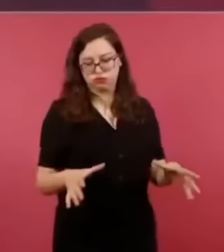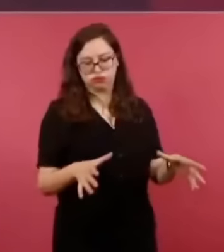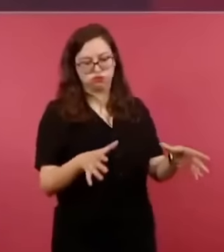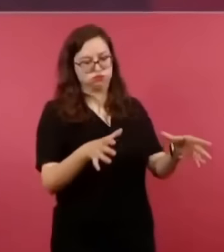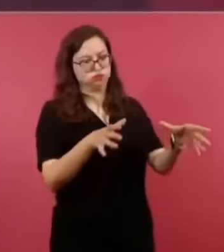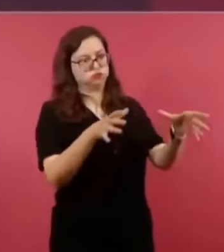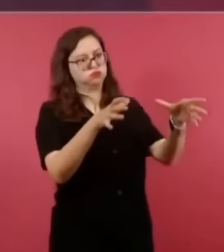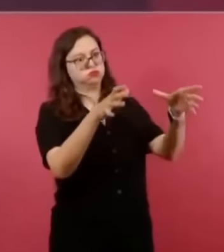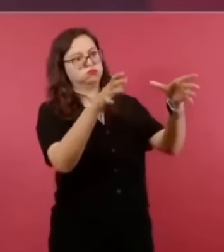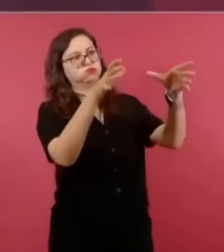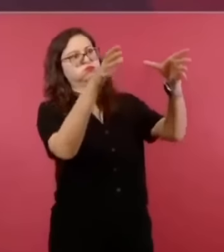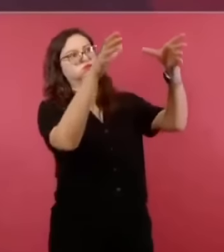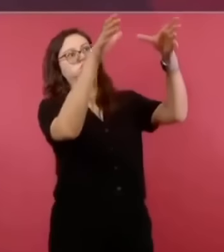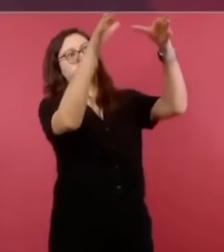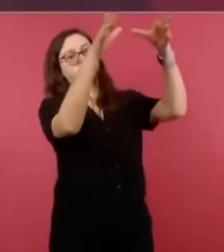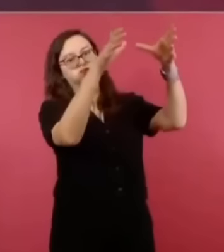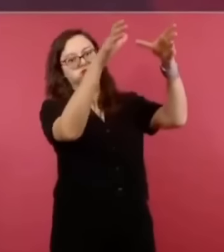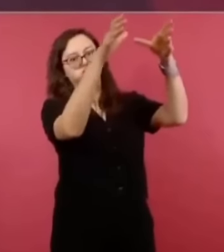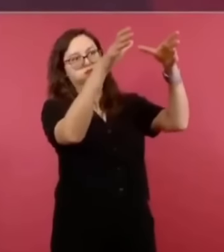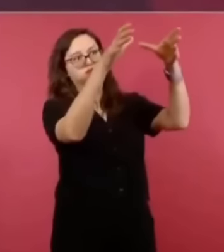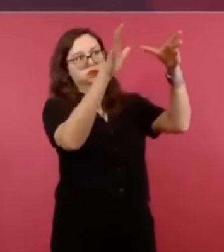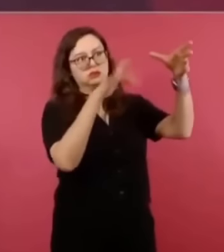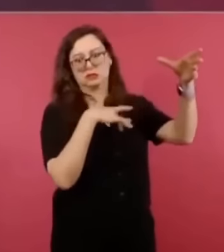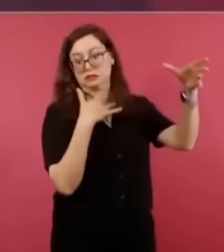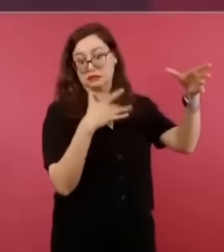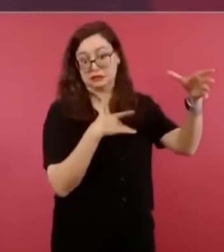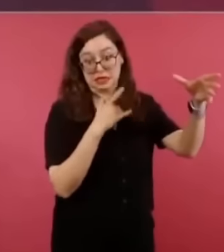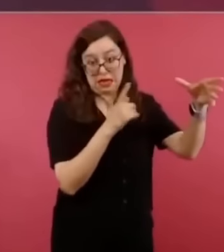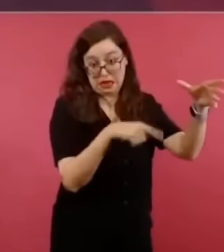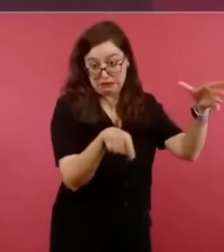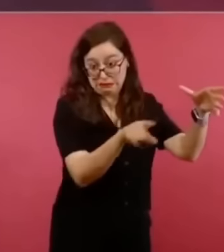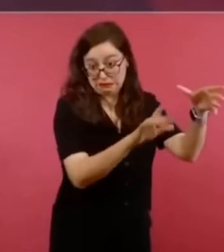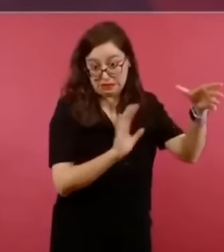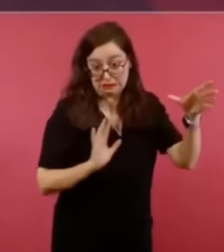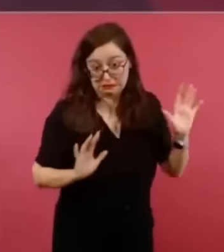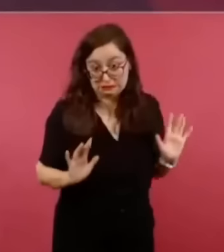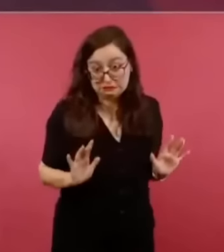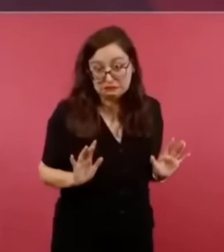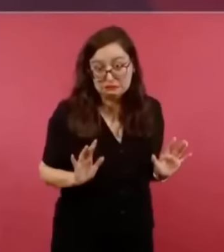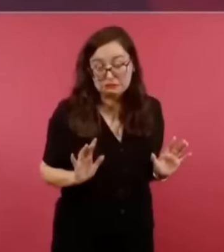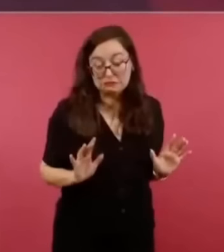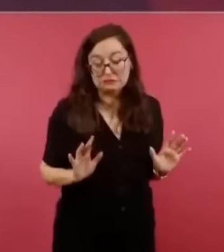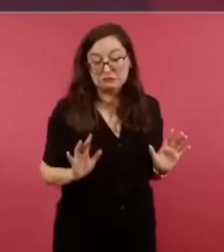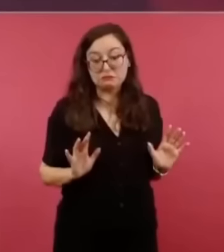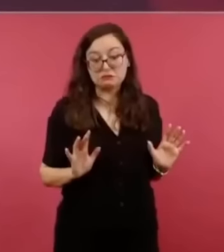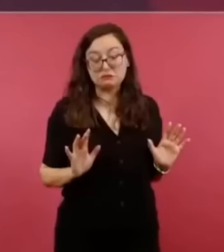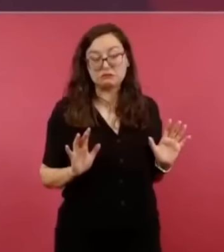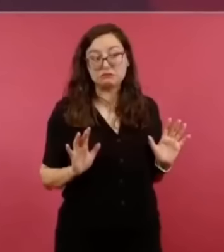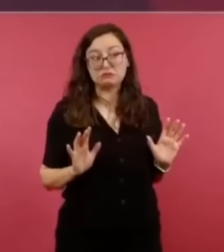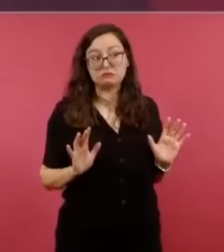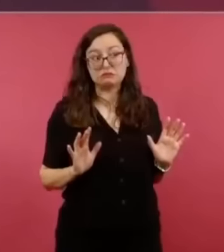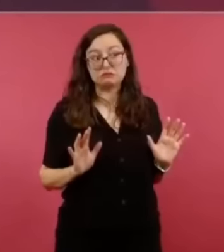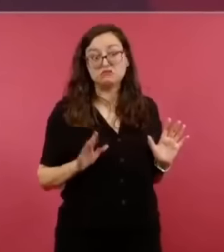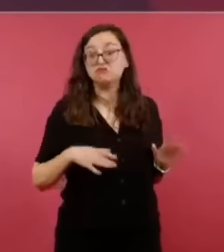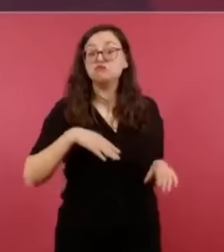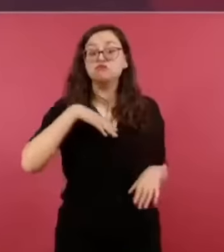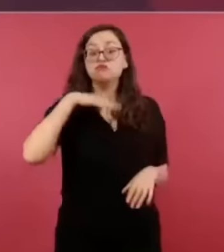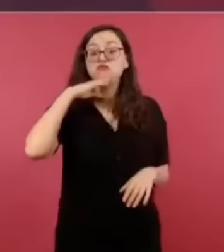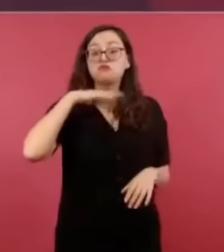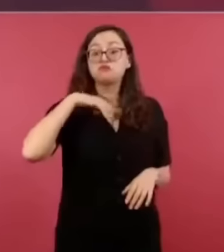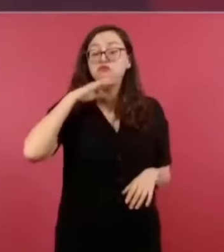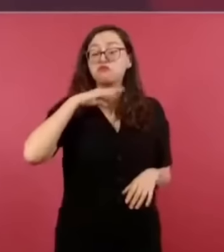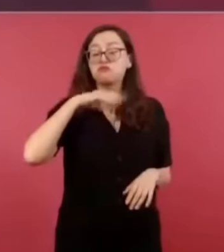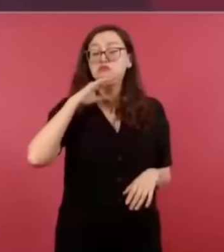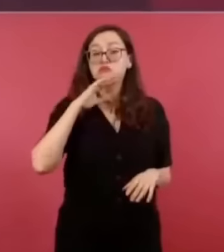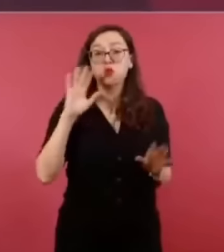les resulta